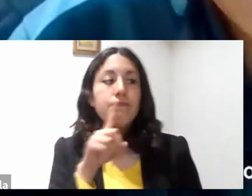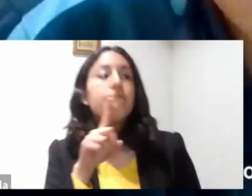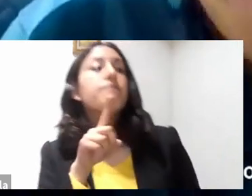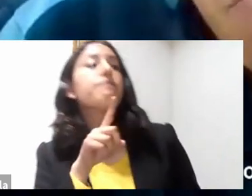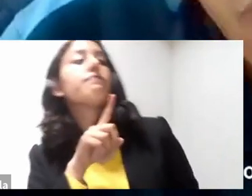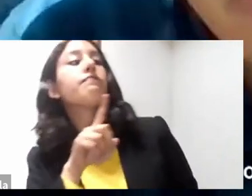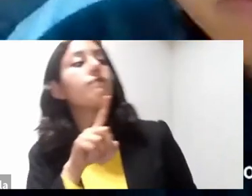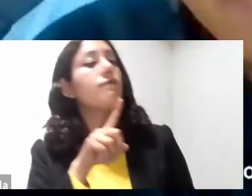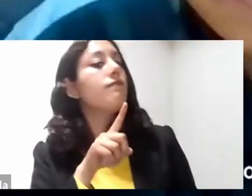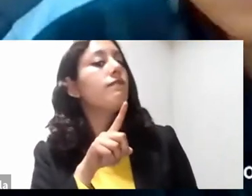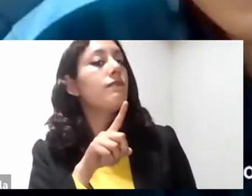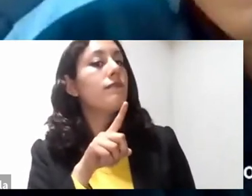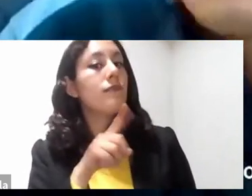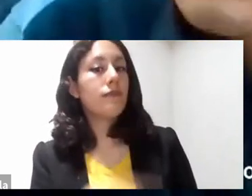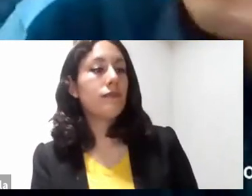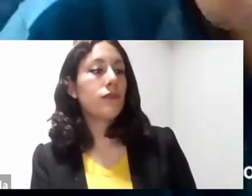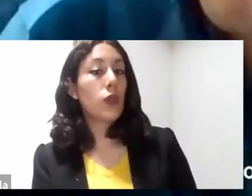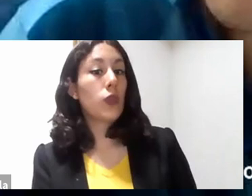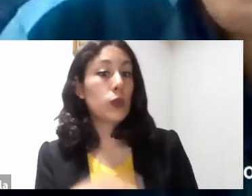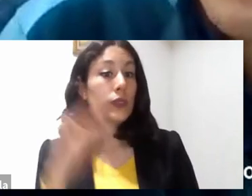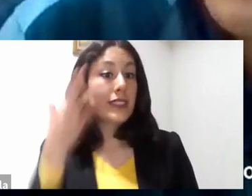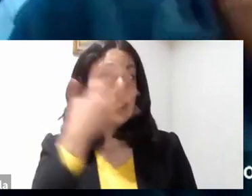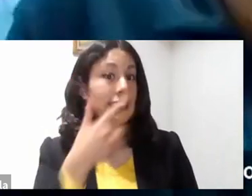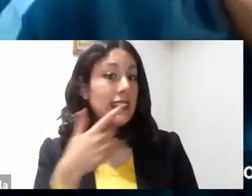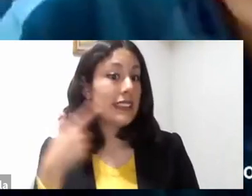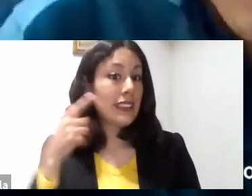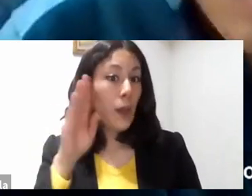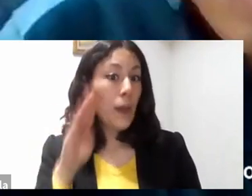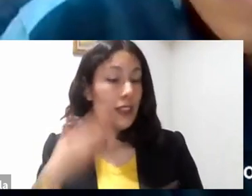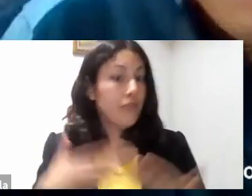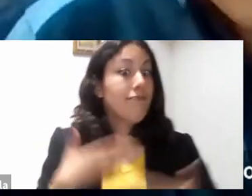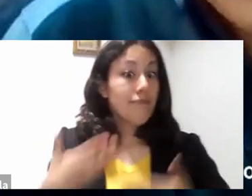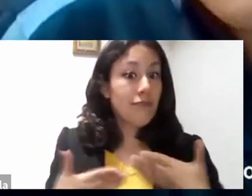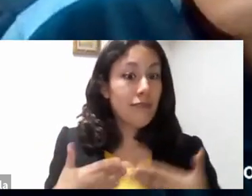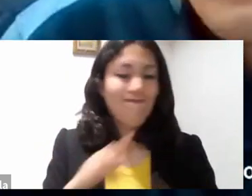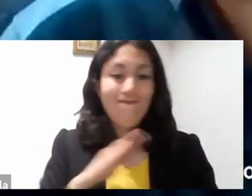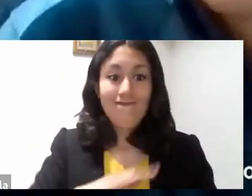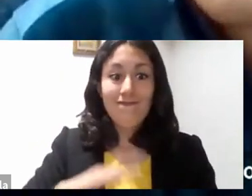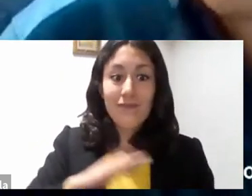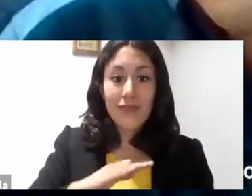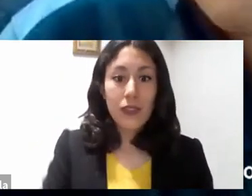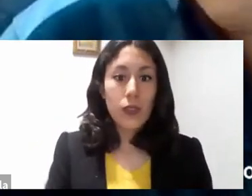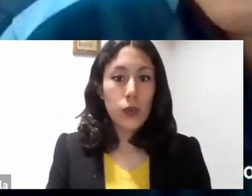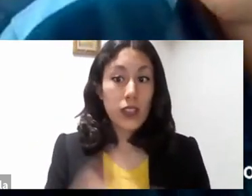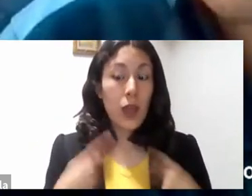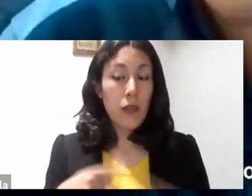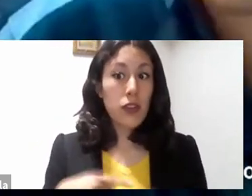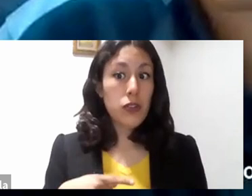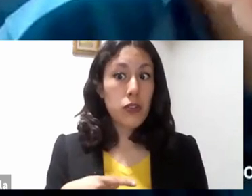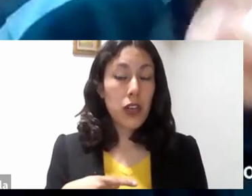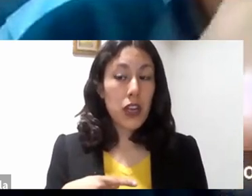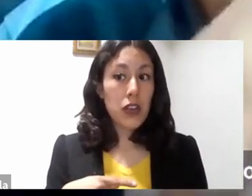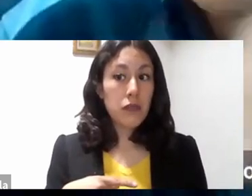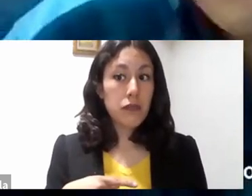y dice, pues su rostro parece ser de felicidad un poco de una persona que se deja contagiar, ¿verdad? Profundamente